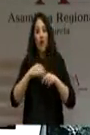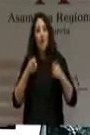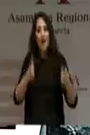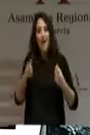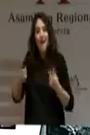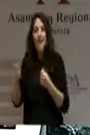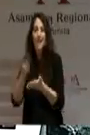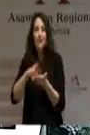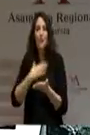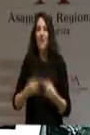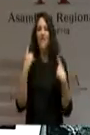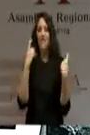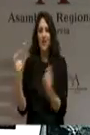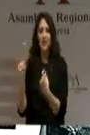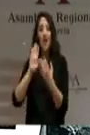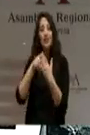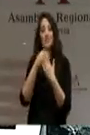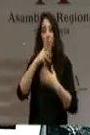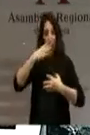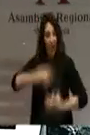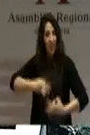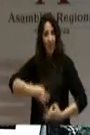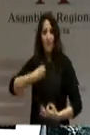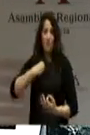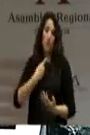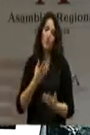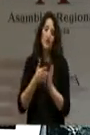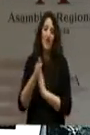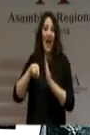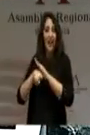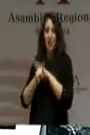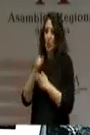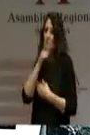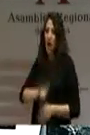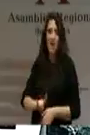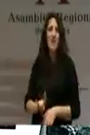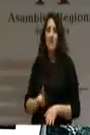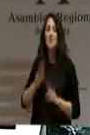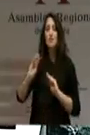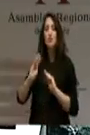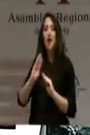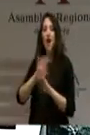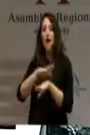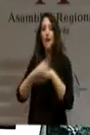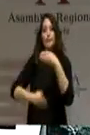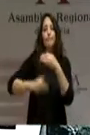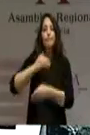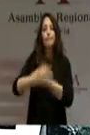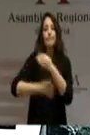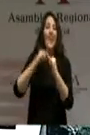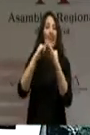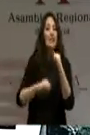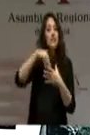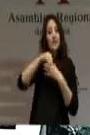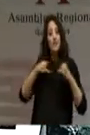Añadiendo a una dura realidad, derivada también de su mala gestión, una crisis institucional y de partido en el